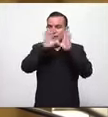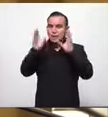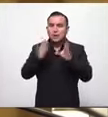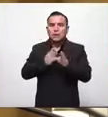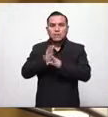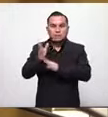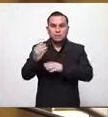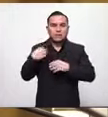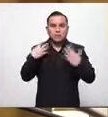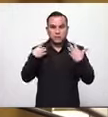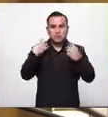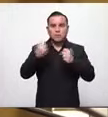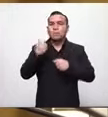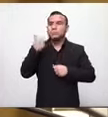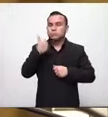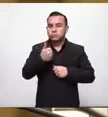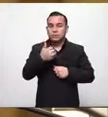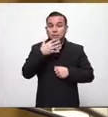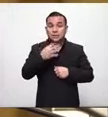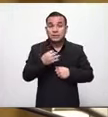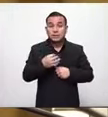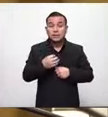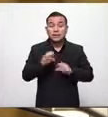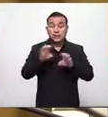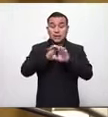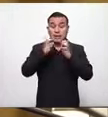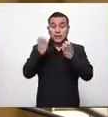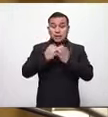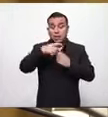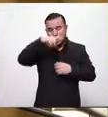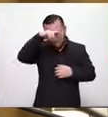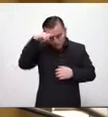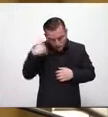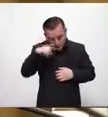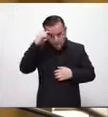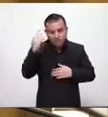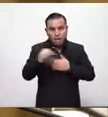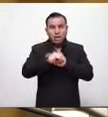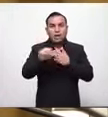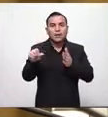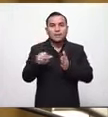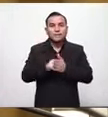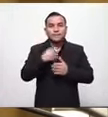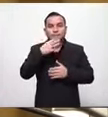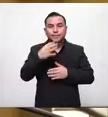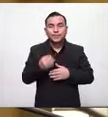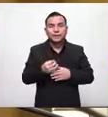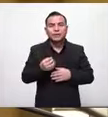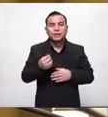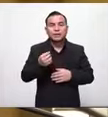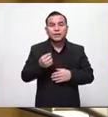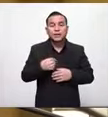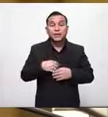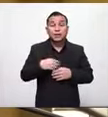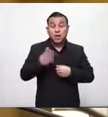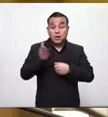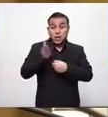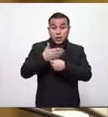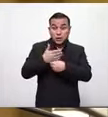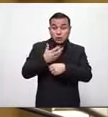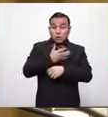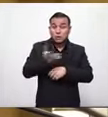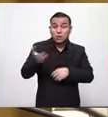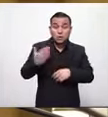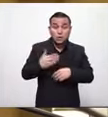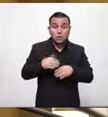así que yo al equipo que ha trabajado en la asamblea legislativa con el comité político con la